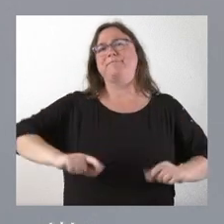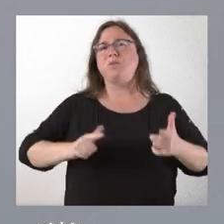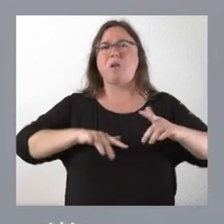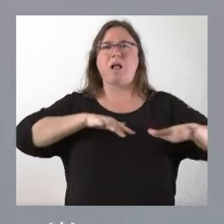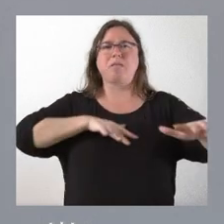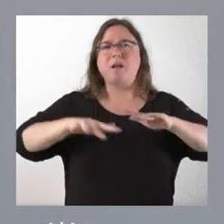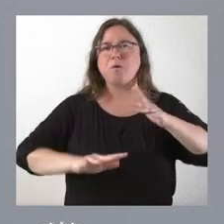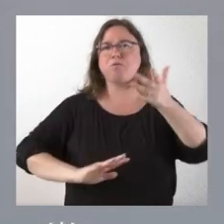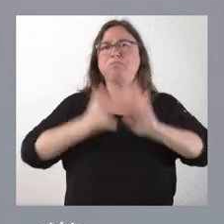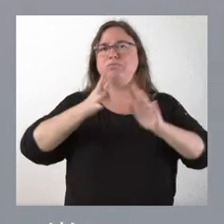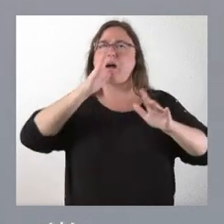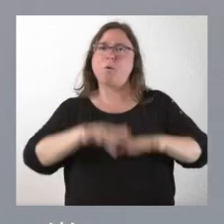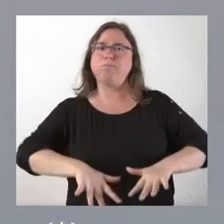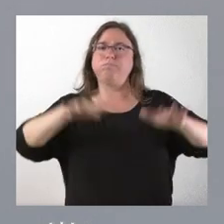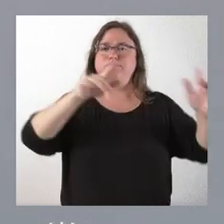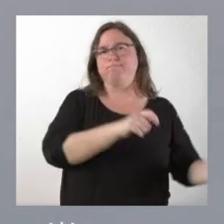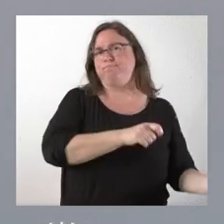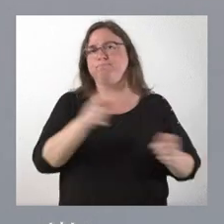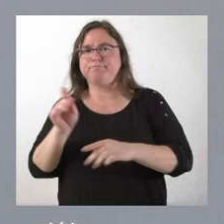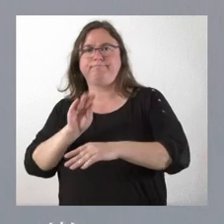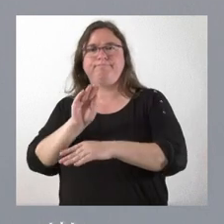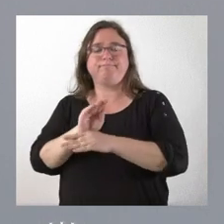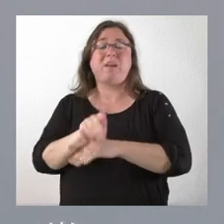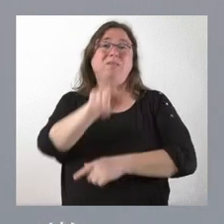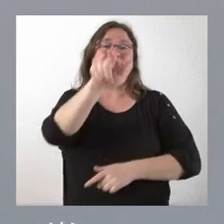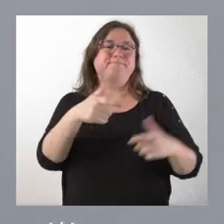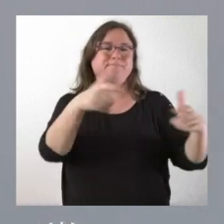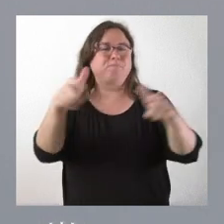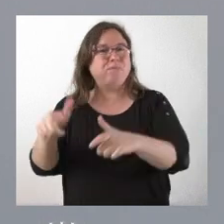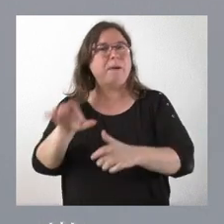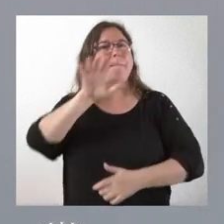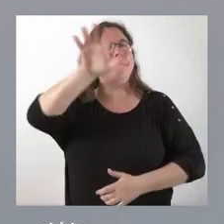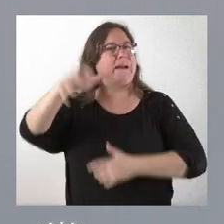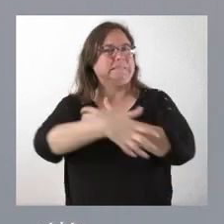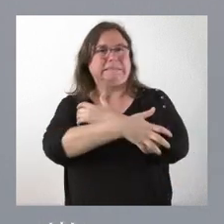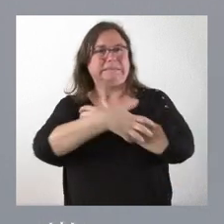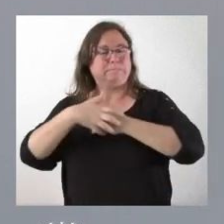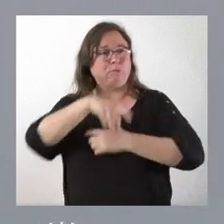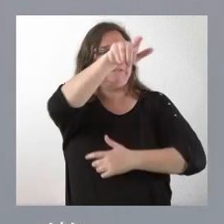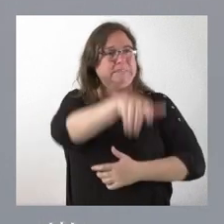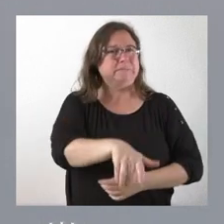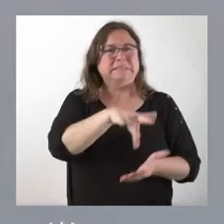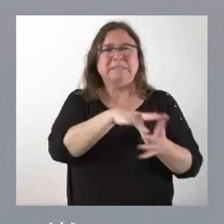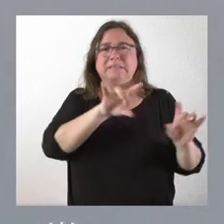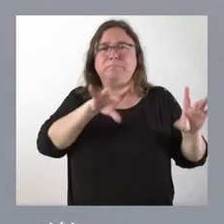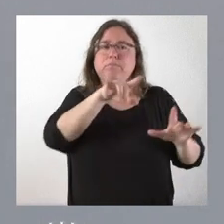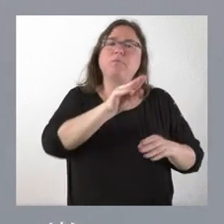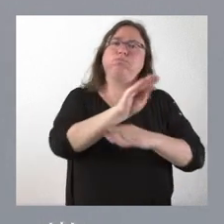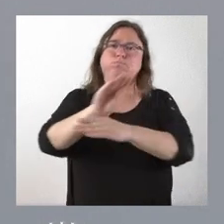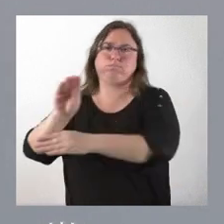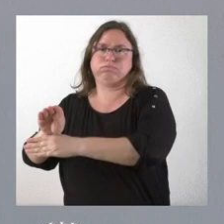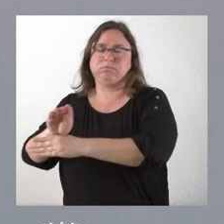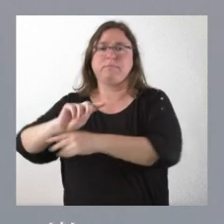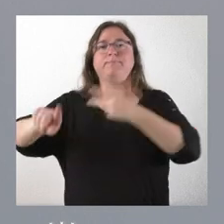o diversos sectores de población vulnerables en los países más pobres del mundo. Y, por otro, un proyecto de 350